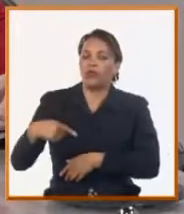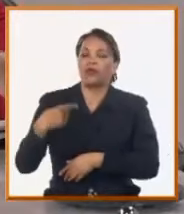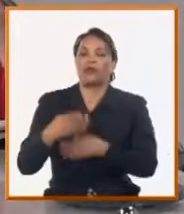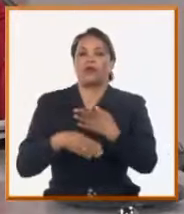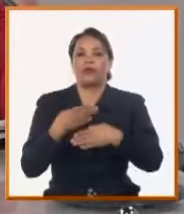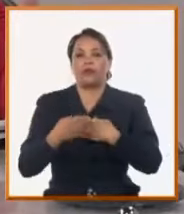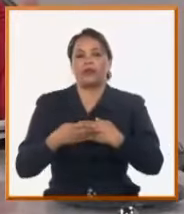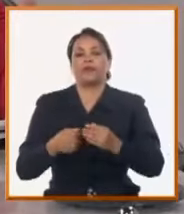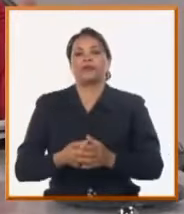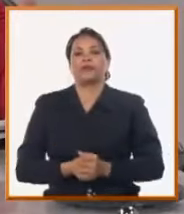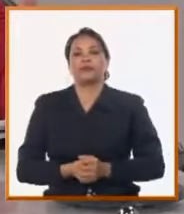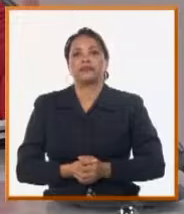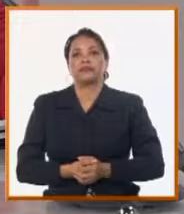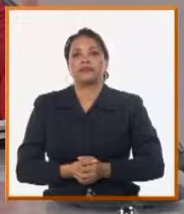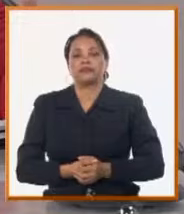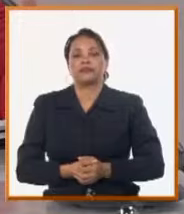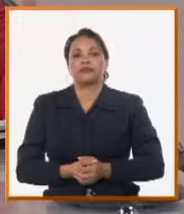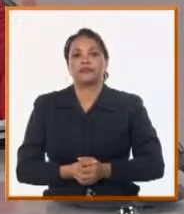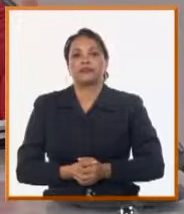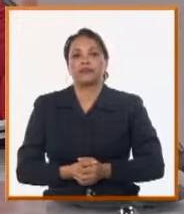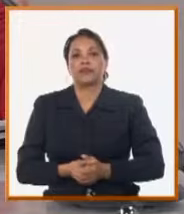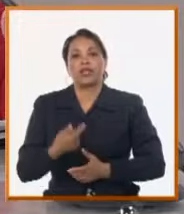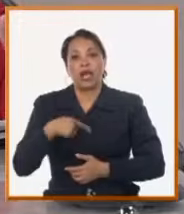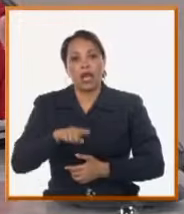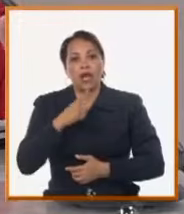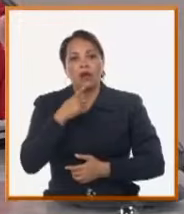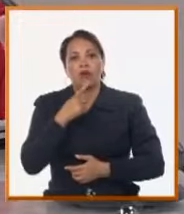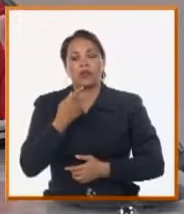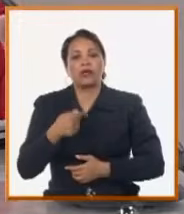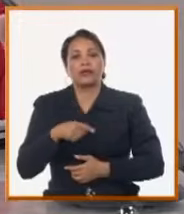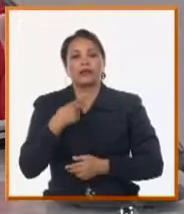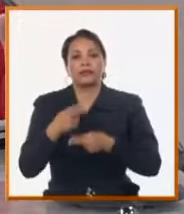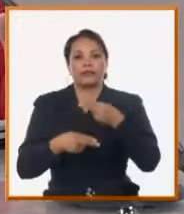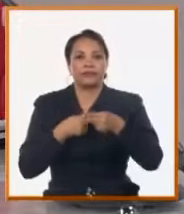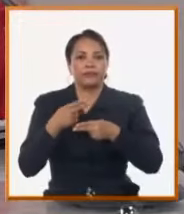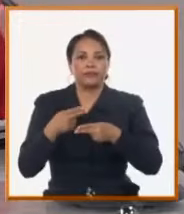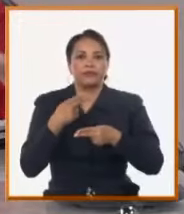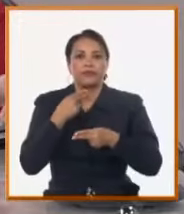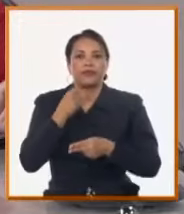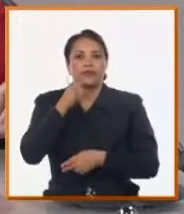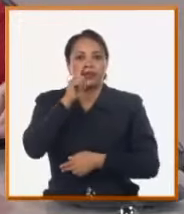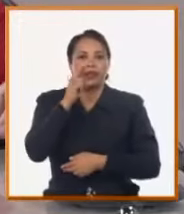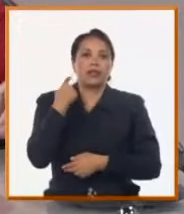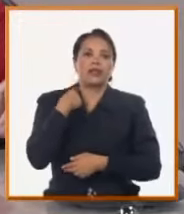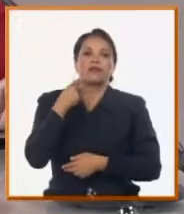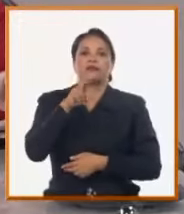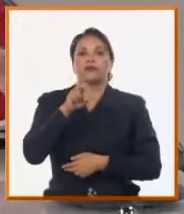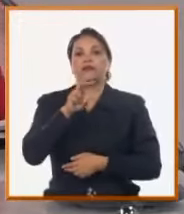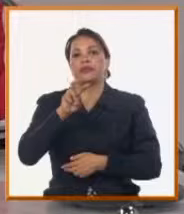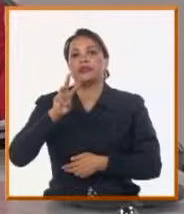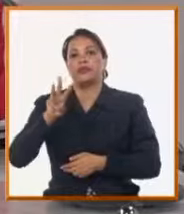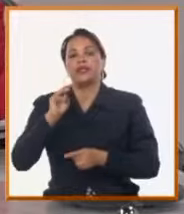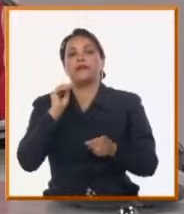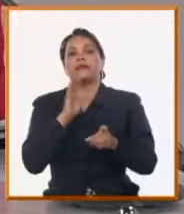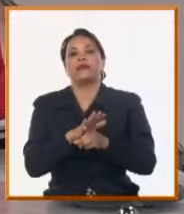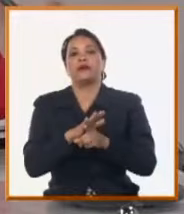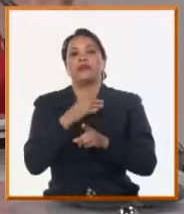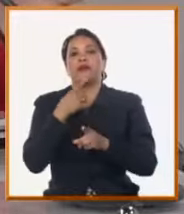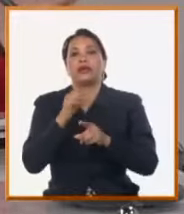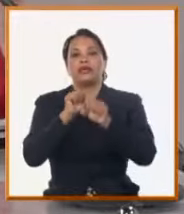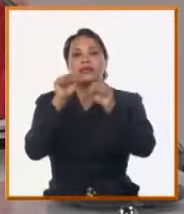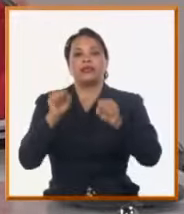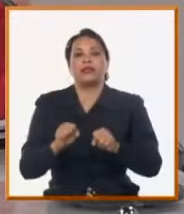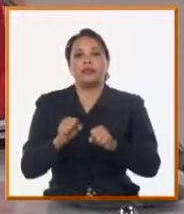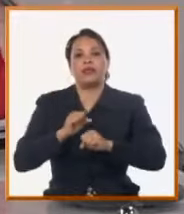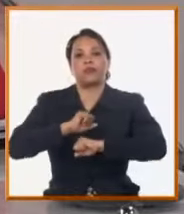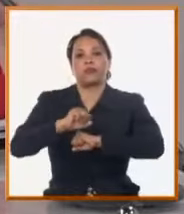servicios en ese lugar. En este momento estamos construyendo ya desde finales del año 2023, comenzamos a construir un sistema de abasto